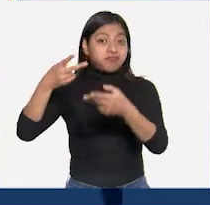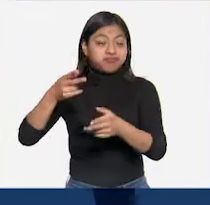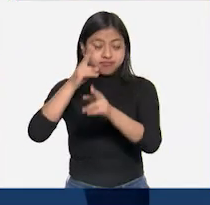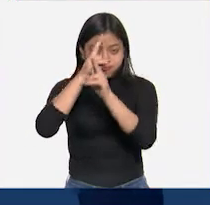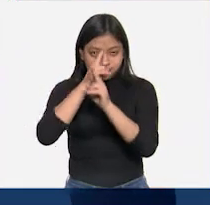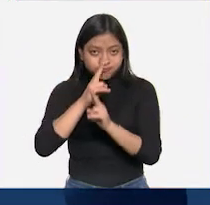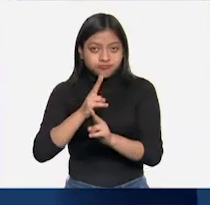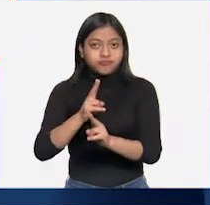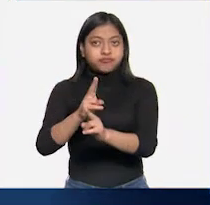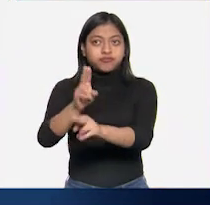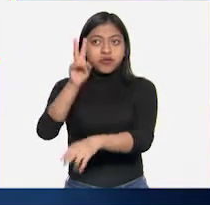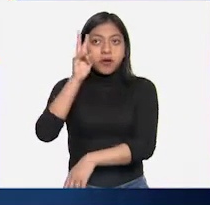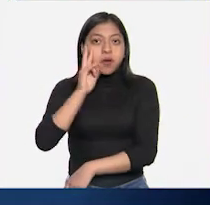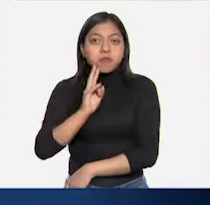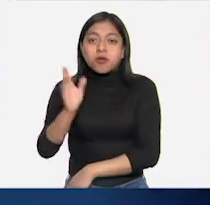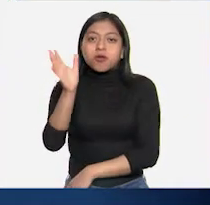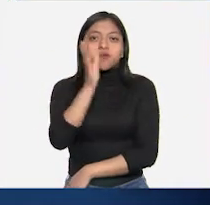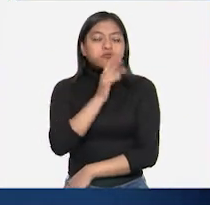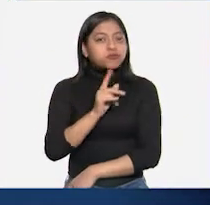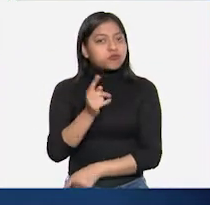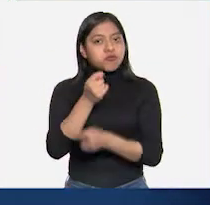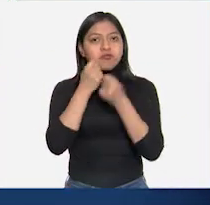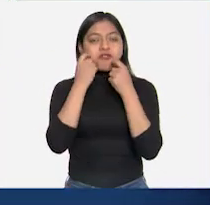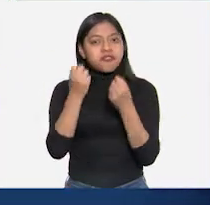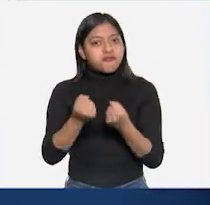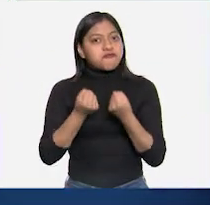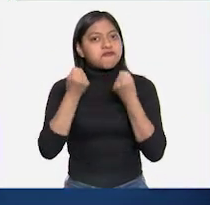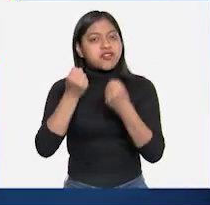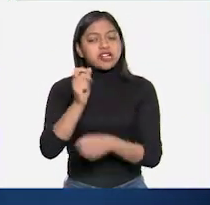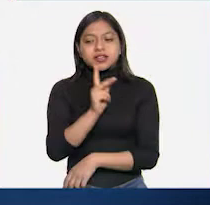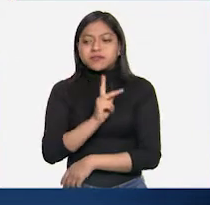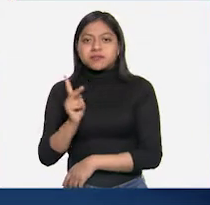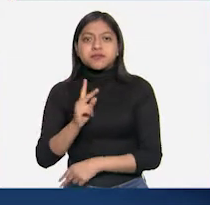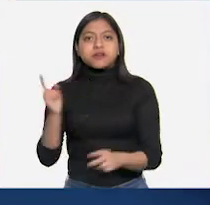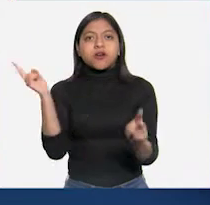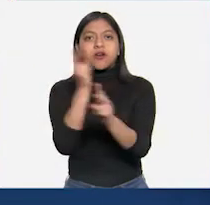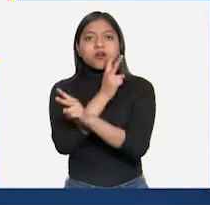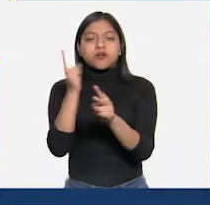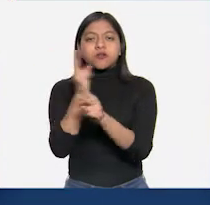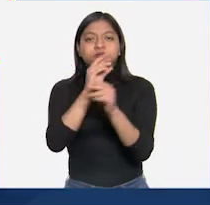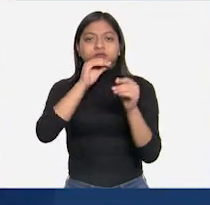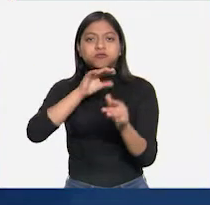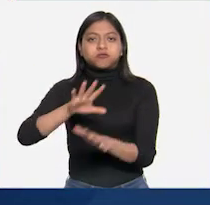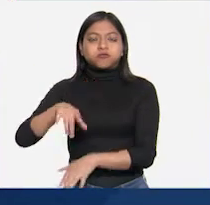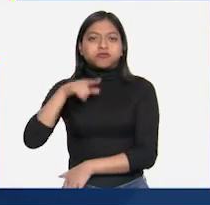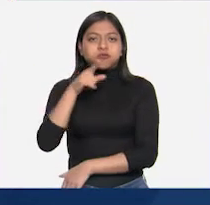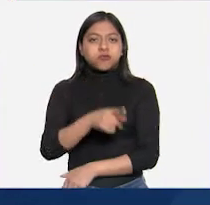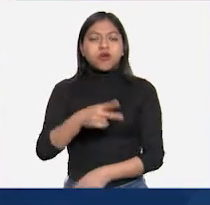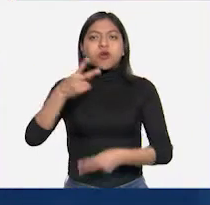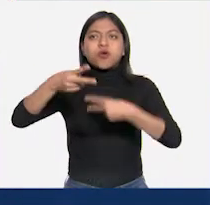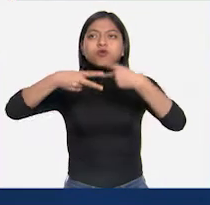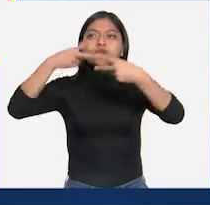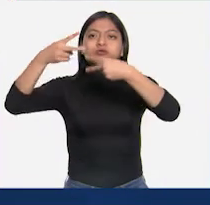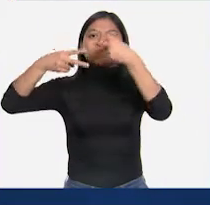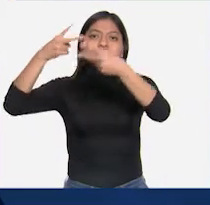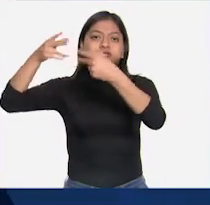invisible y potente, como el viento, marcha seguro a su inmortal destino.